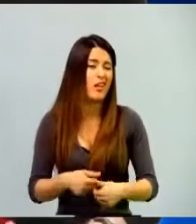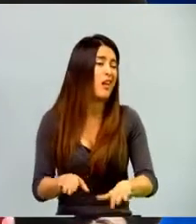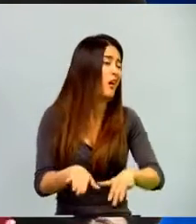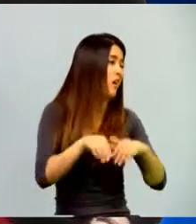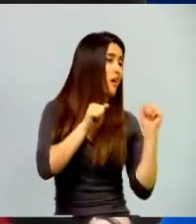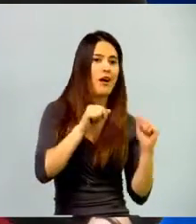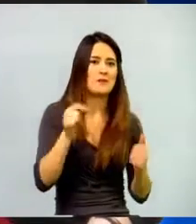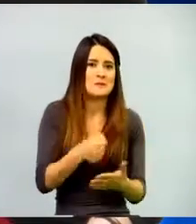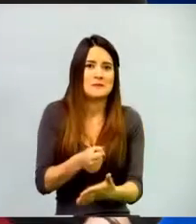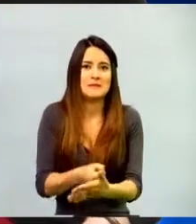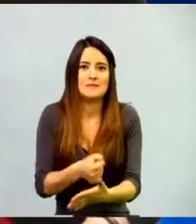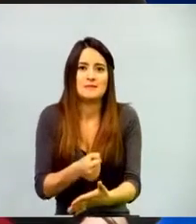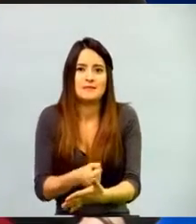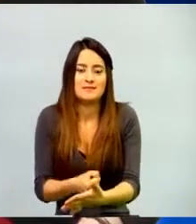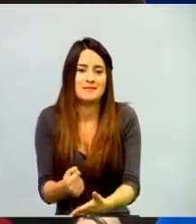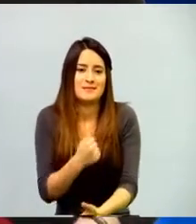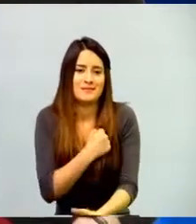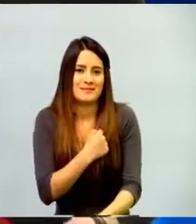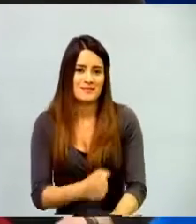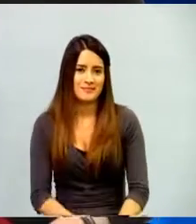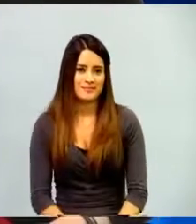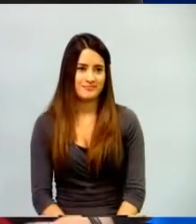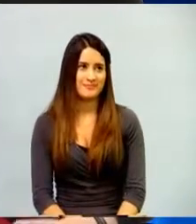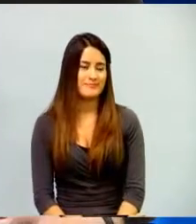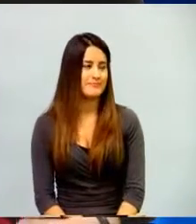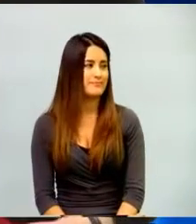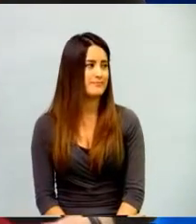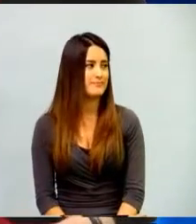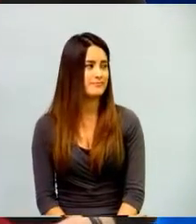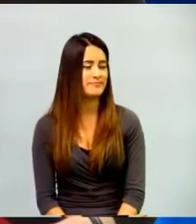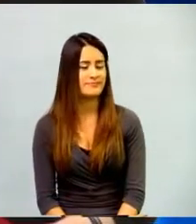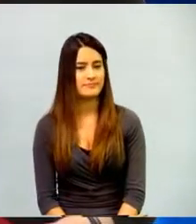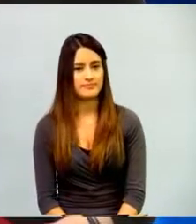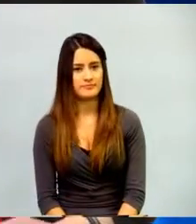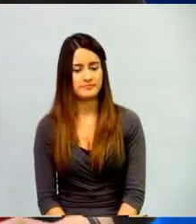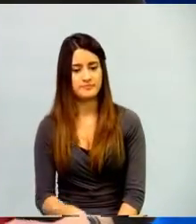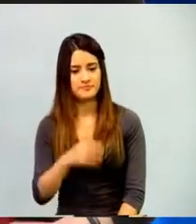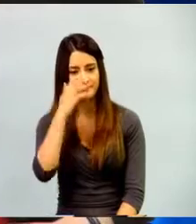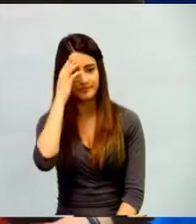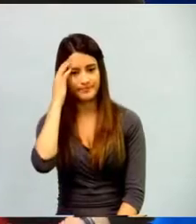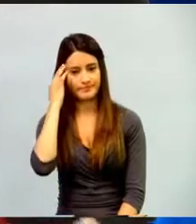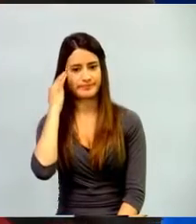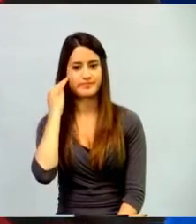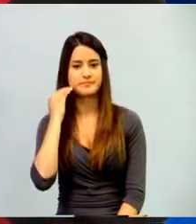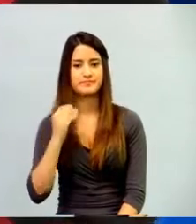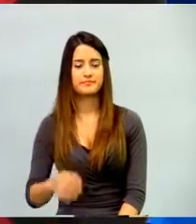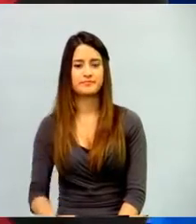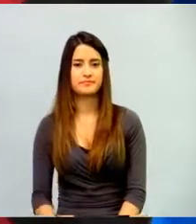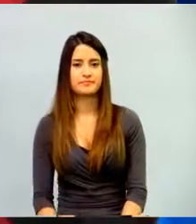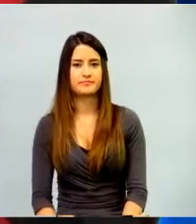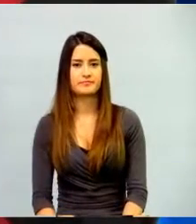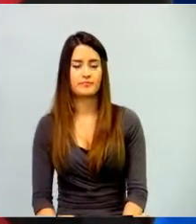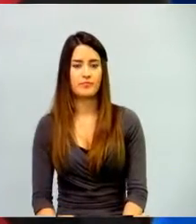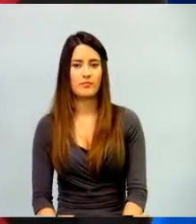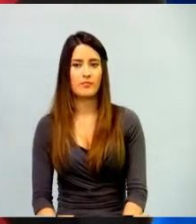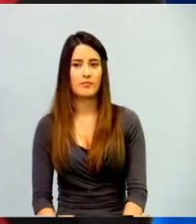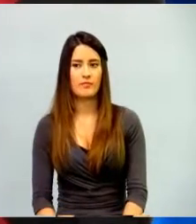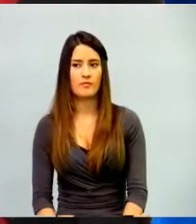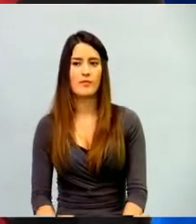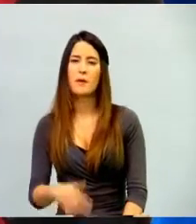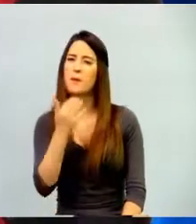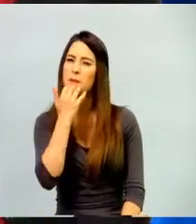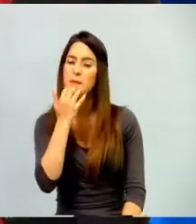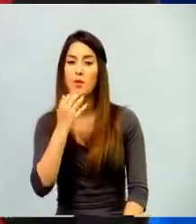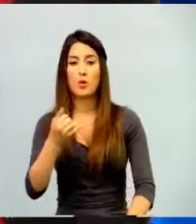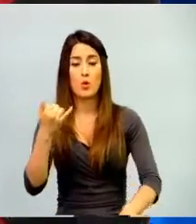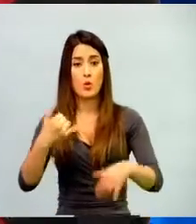no te castiga, un CD o un disco de música no lo castiga a uno si uno no lo pone a sonar bien. El